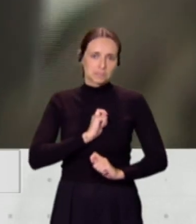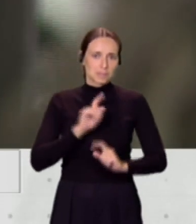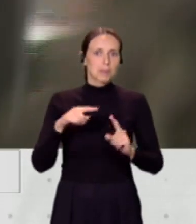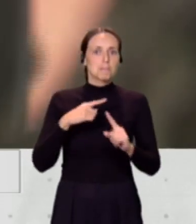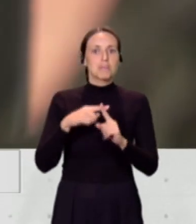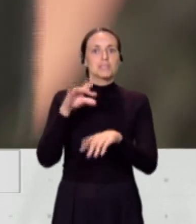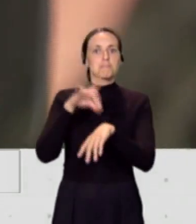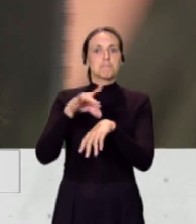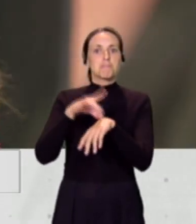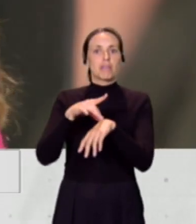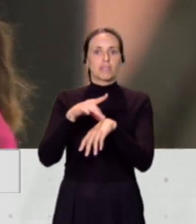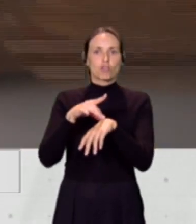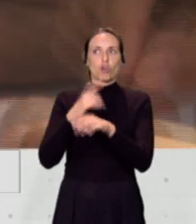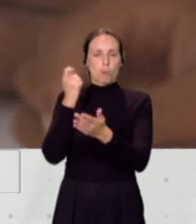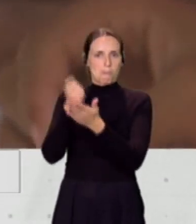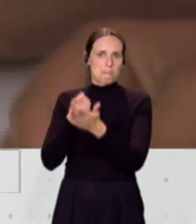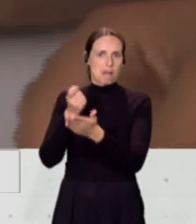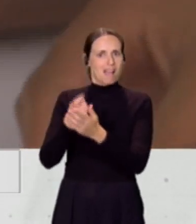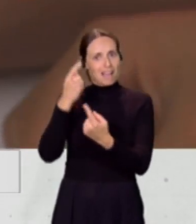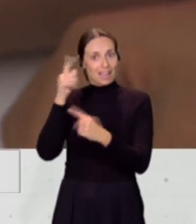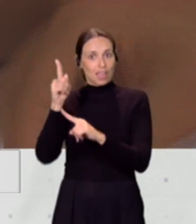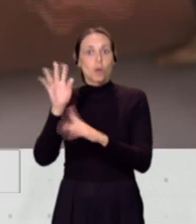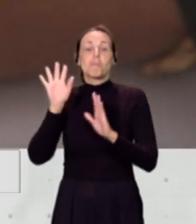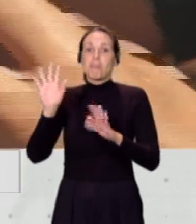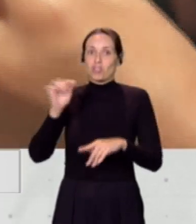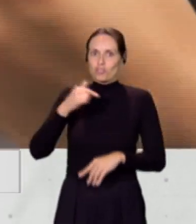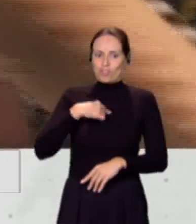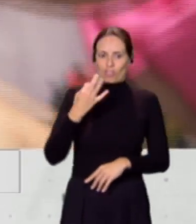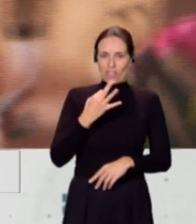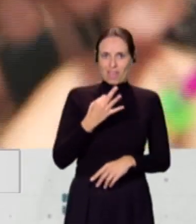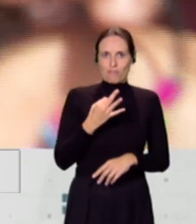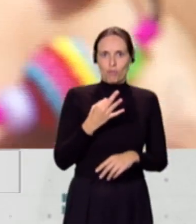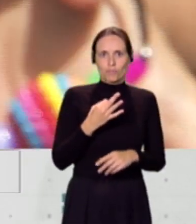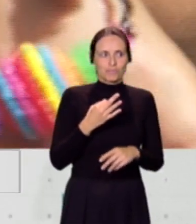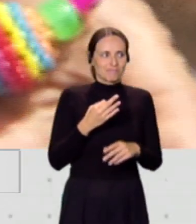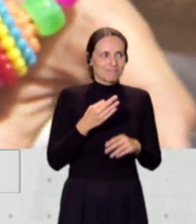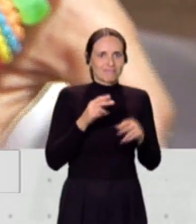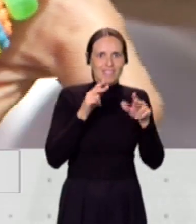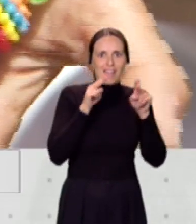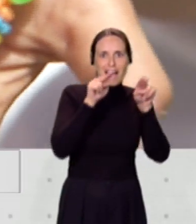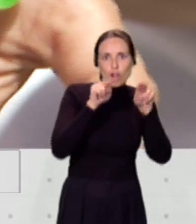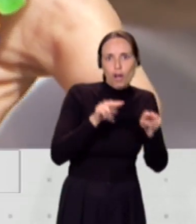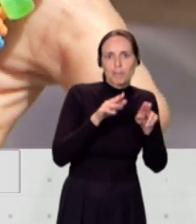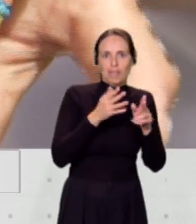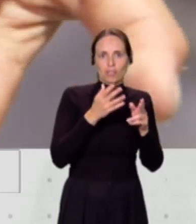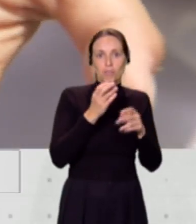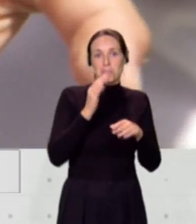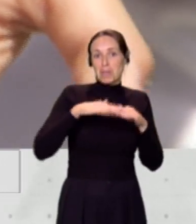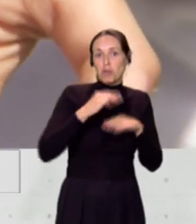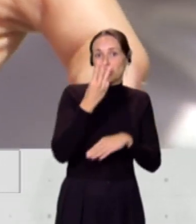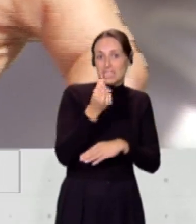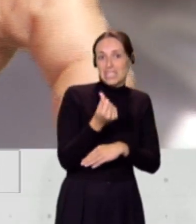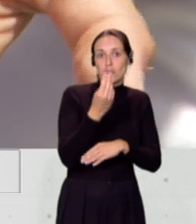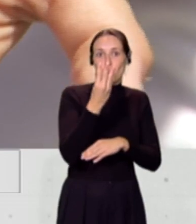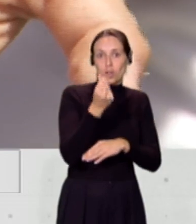visitas médicas, pero tú tienes que tener de tu bolsillo para ese alojamiento, porque no te vas a quedar un día mínimo, te vas a quedar tres, cuatro